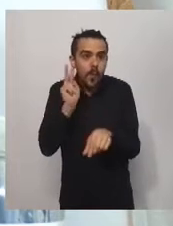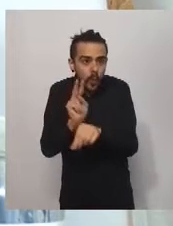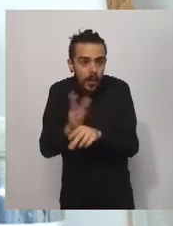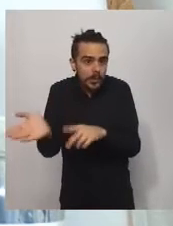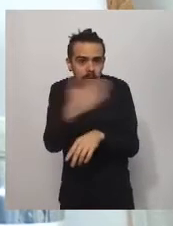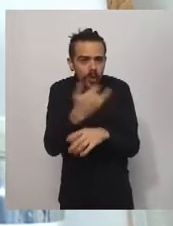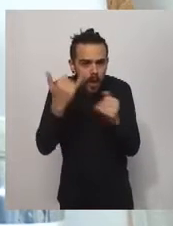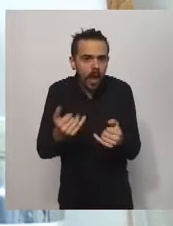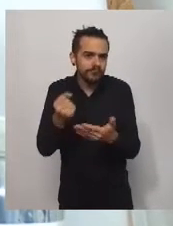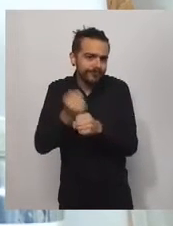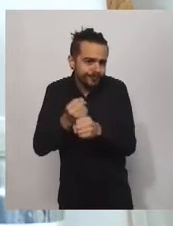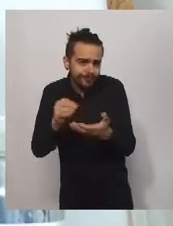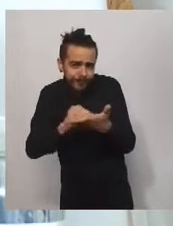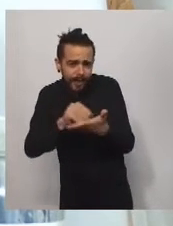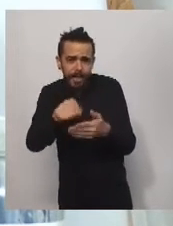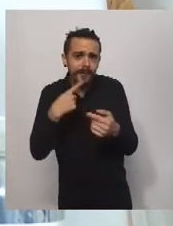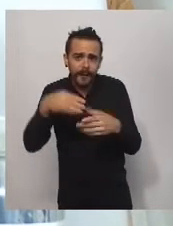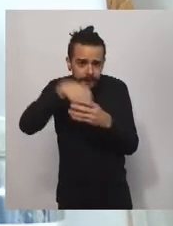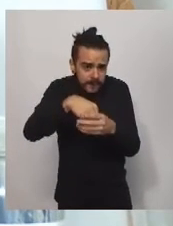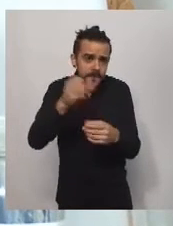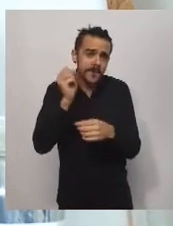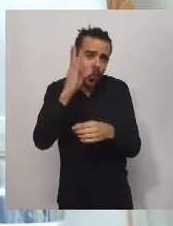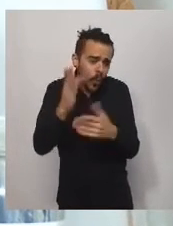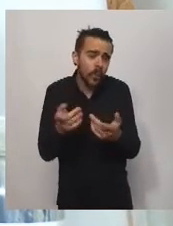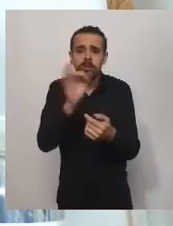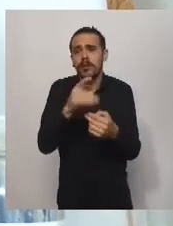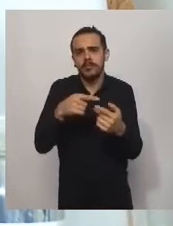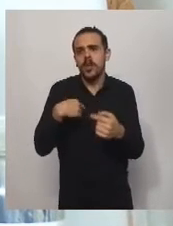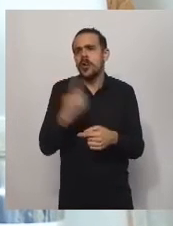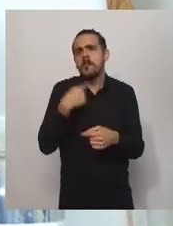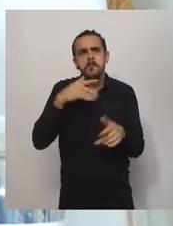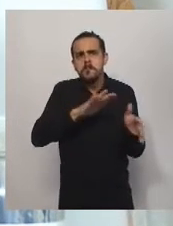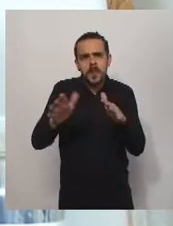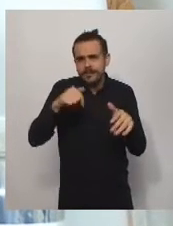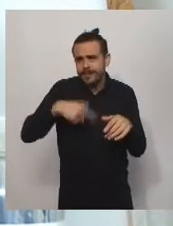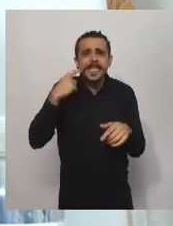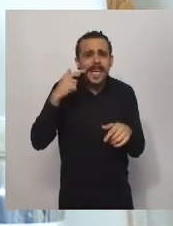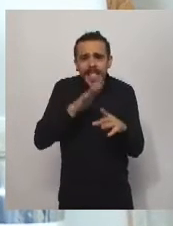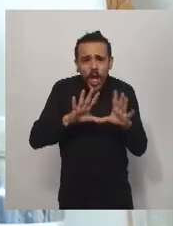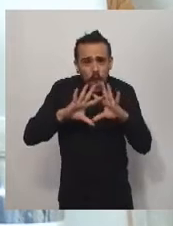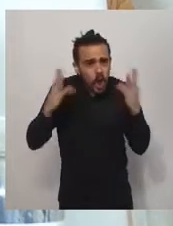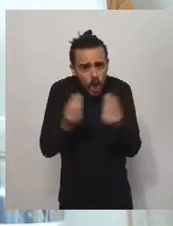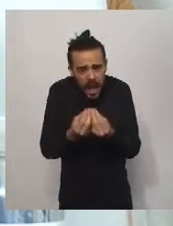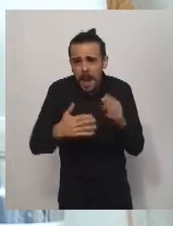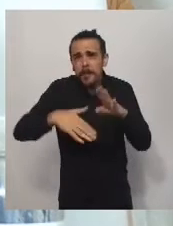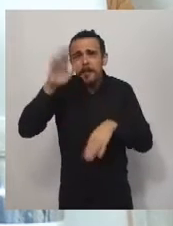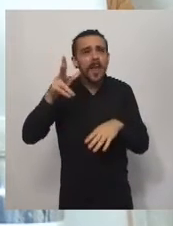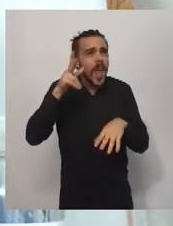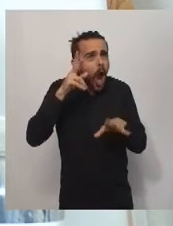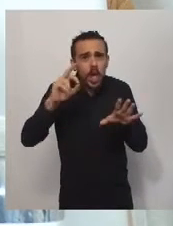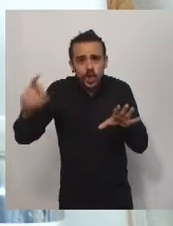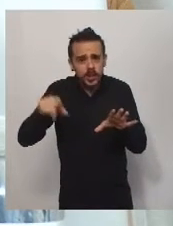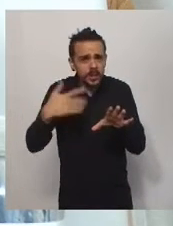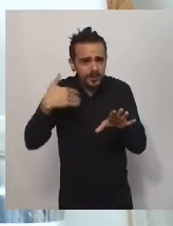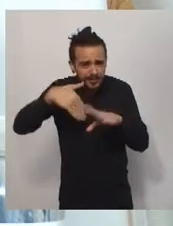Entre Ríos estamos hablando de más de 800 empleos registrados y nos preocupa y nos ocupa cuidar de